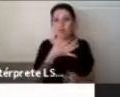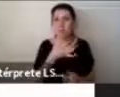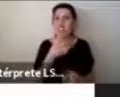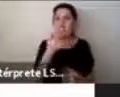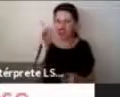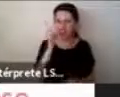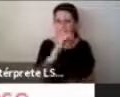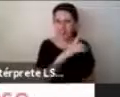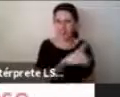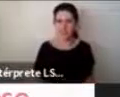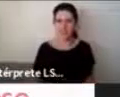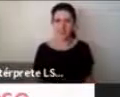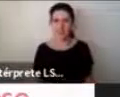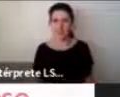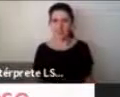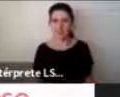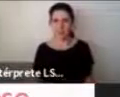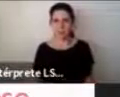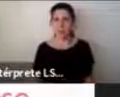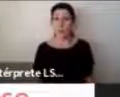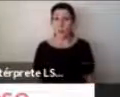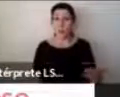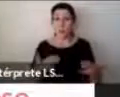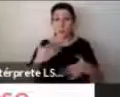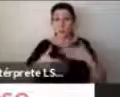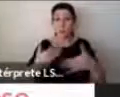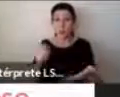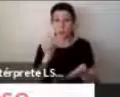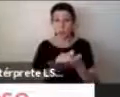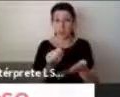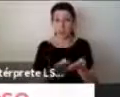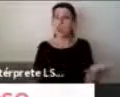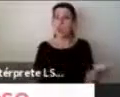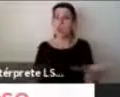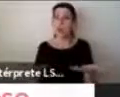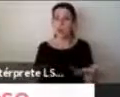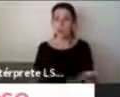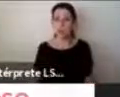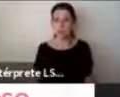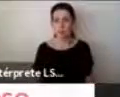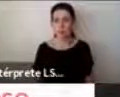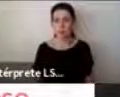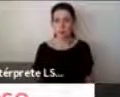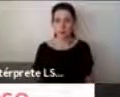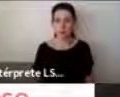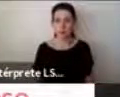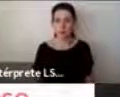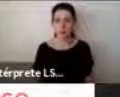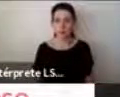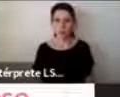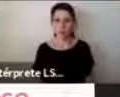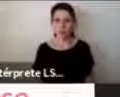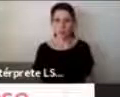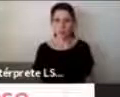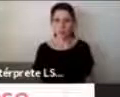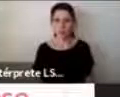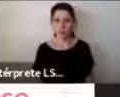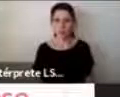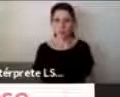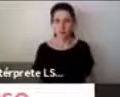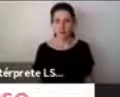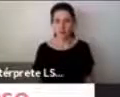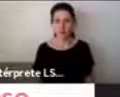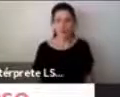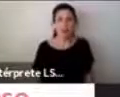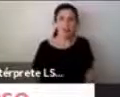Entonces, ¿cómo fue el proceso de escribir estos cuentos? Para empezar fue un desafío